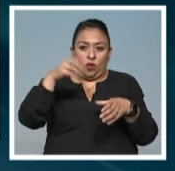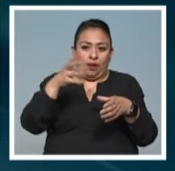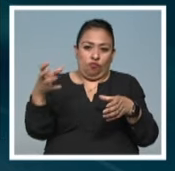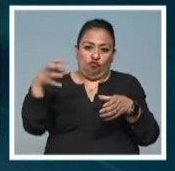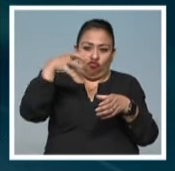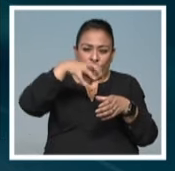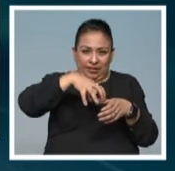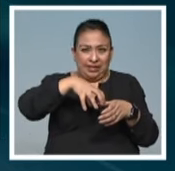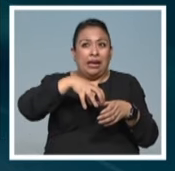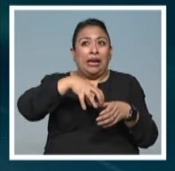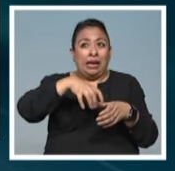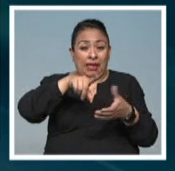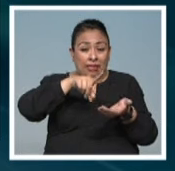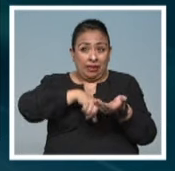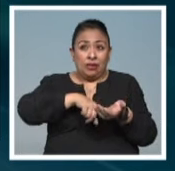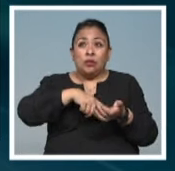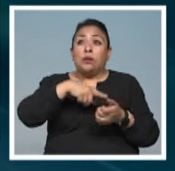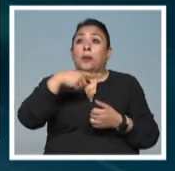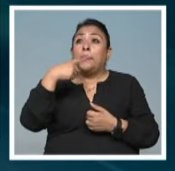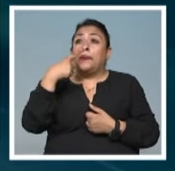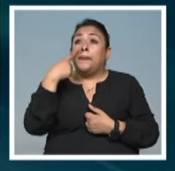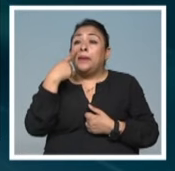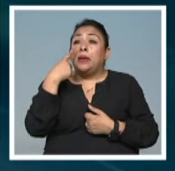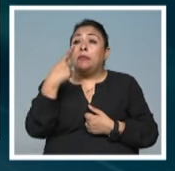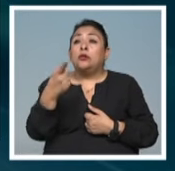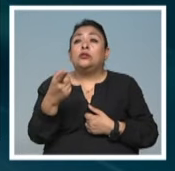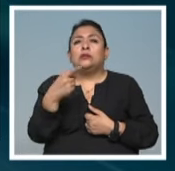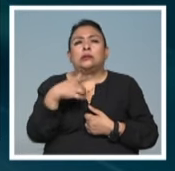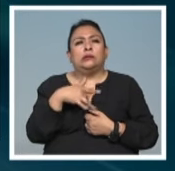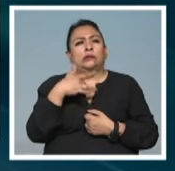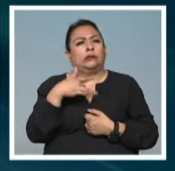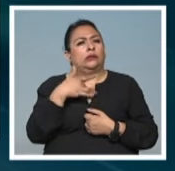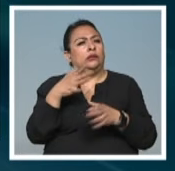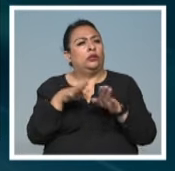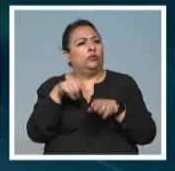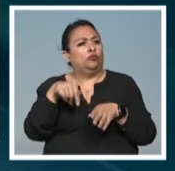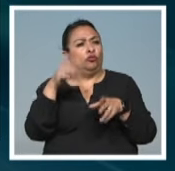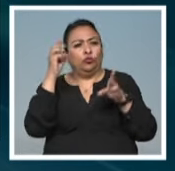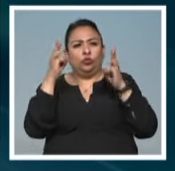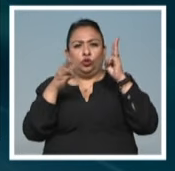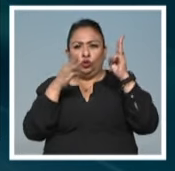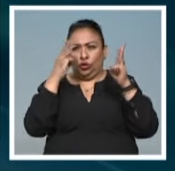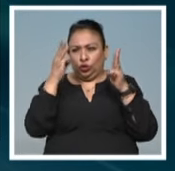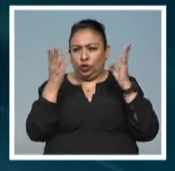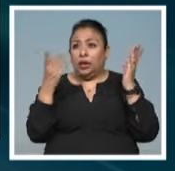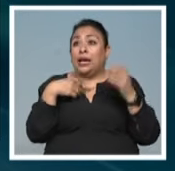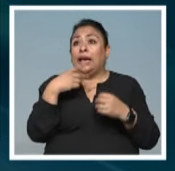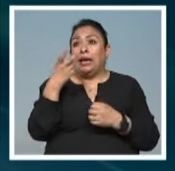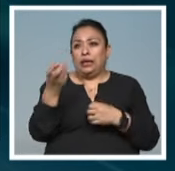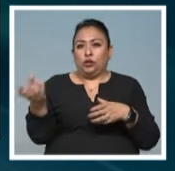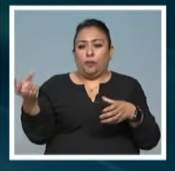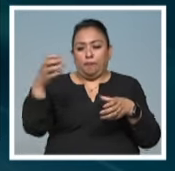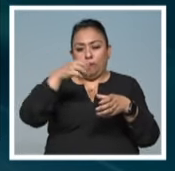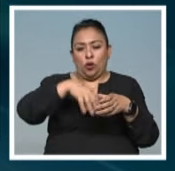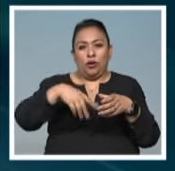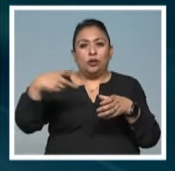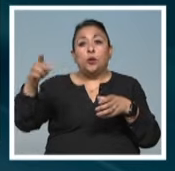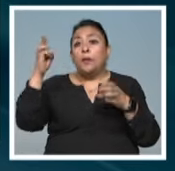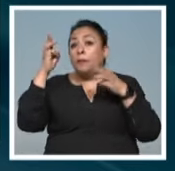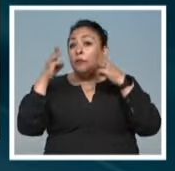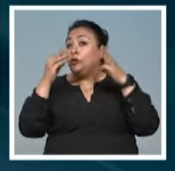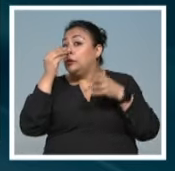Entonces, en donde retrata la esencia del museo mismo. Entonces, es lo que se está ingresando del museo